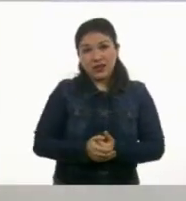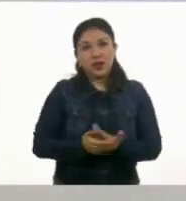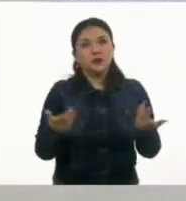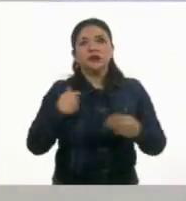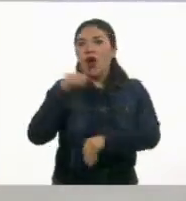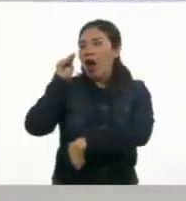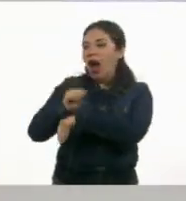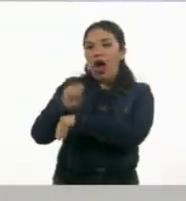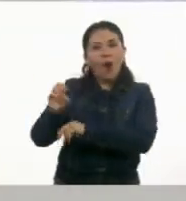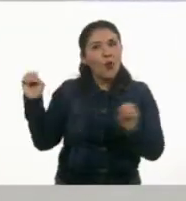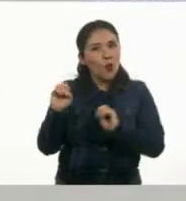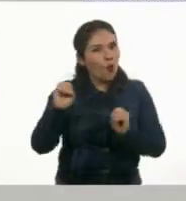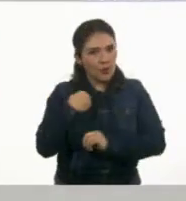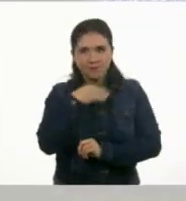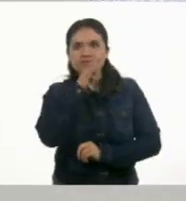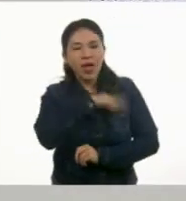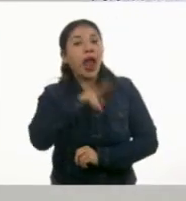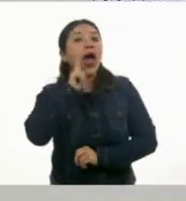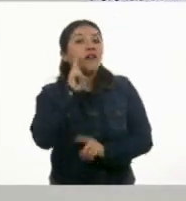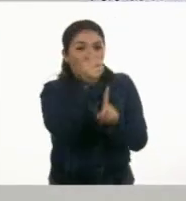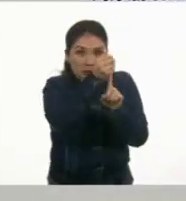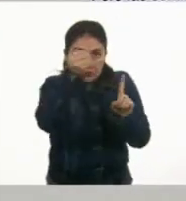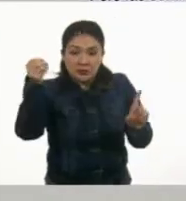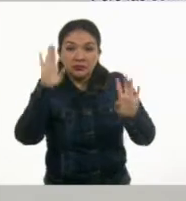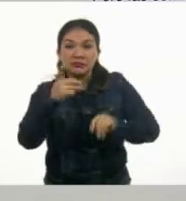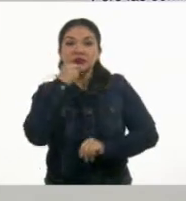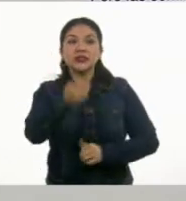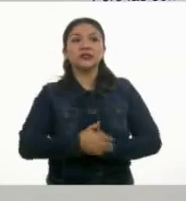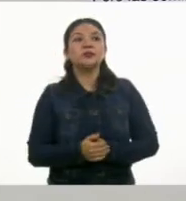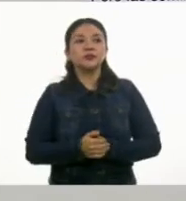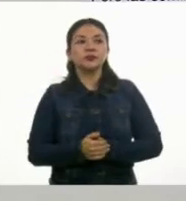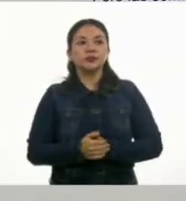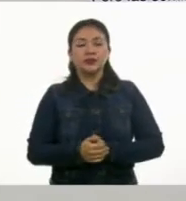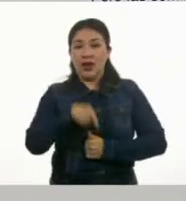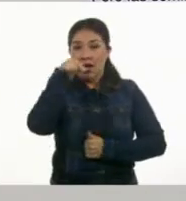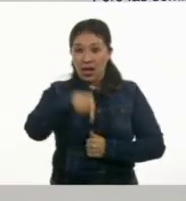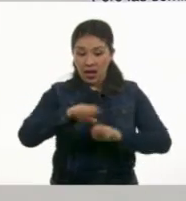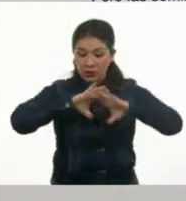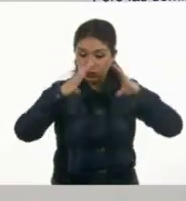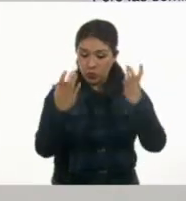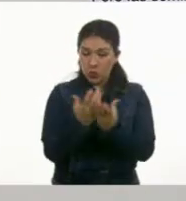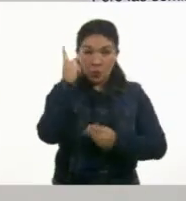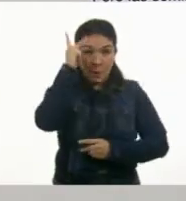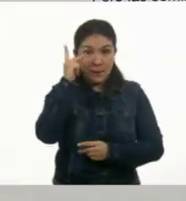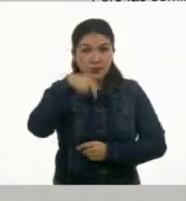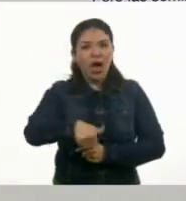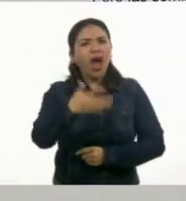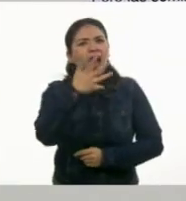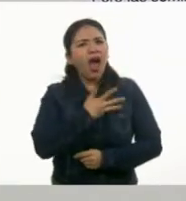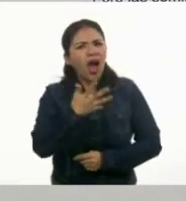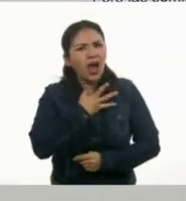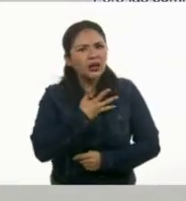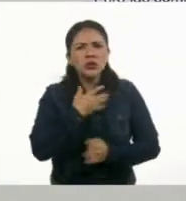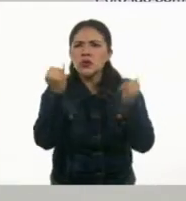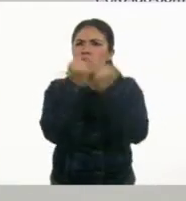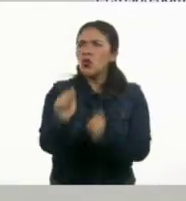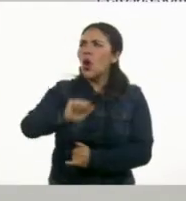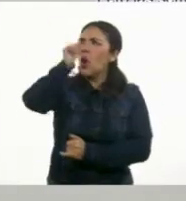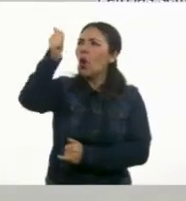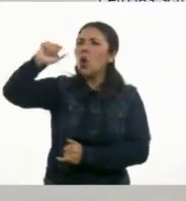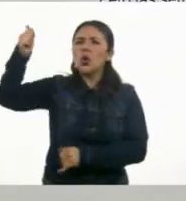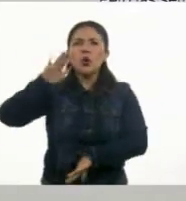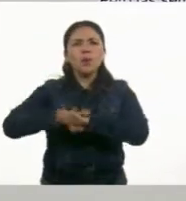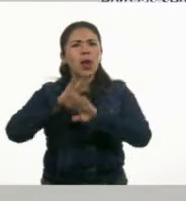por qué no te hice caso. A ver, vamos a ver si queda para empezar. Dice, sobre el planeta del principito había, como en todos los